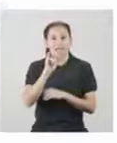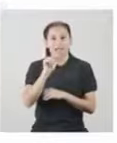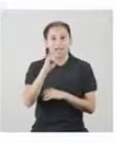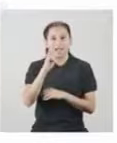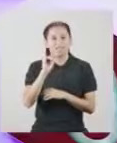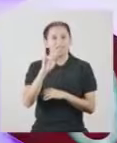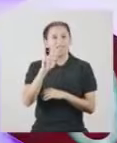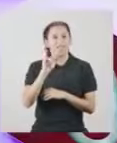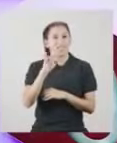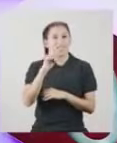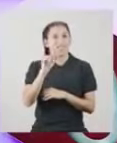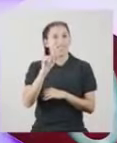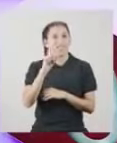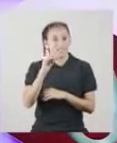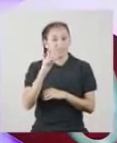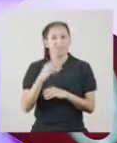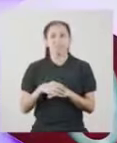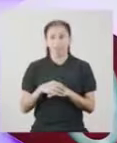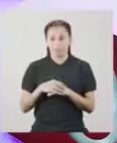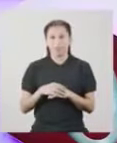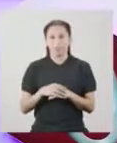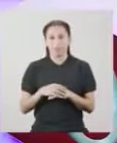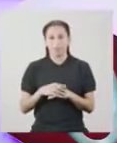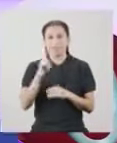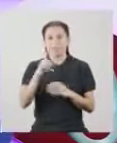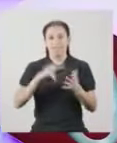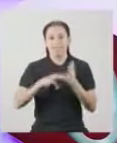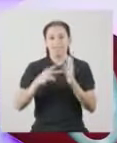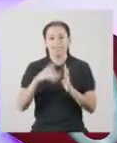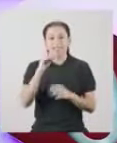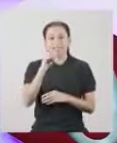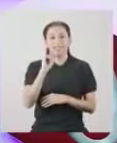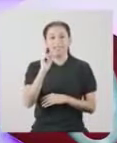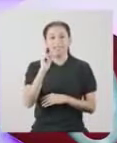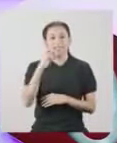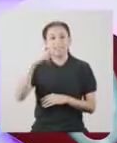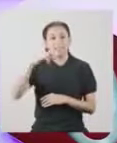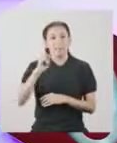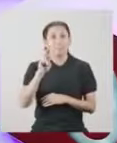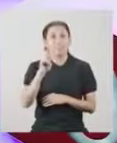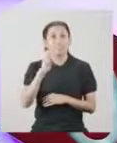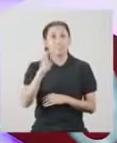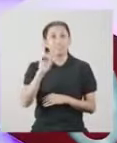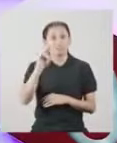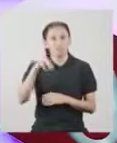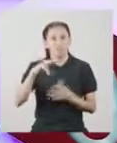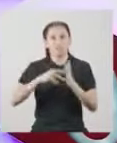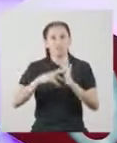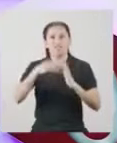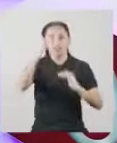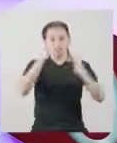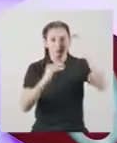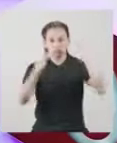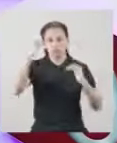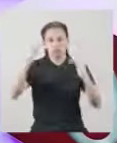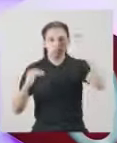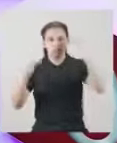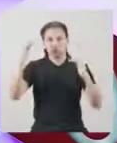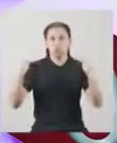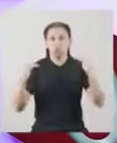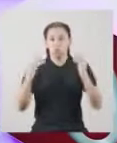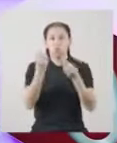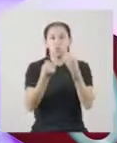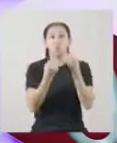variabilidad Acá tengo la definición Las medidas de dispersión son medidas estadísticas que muestran la